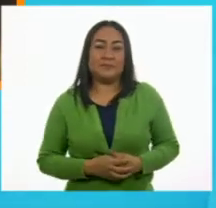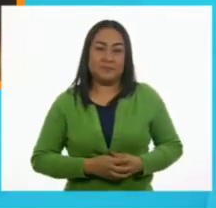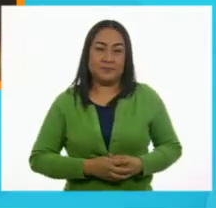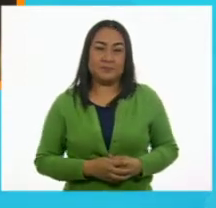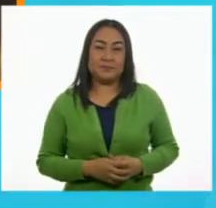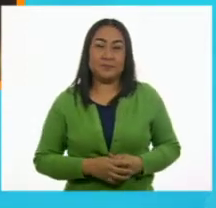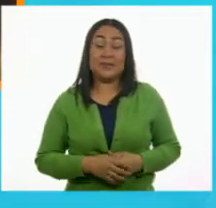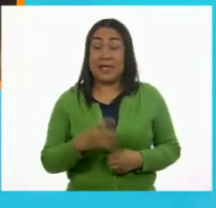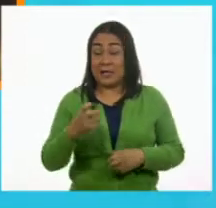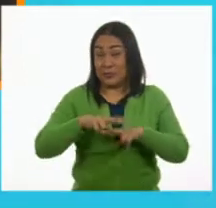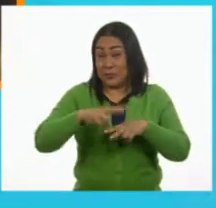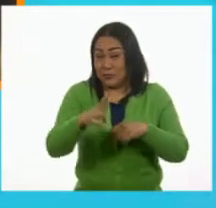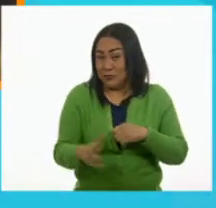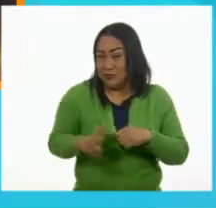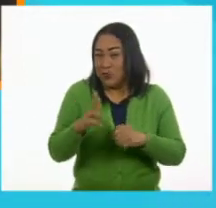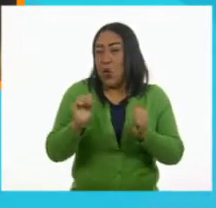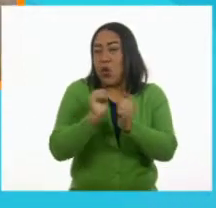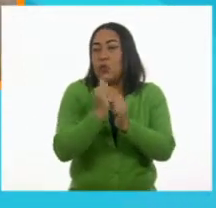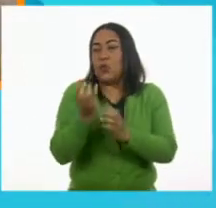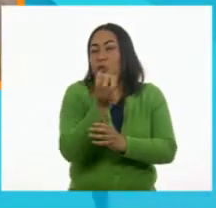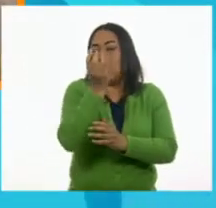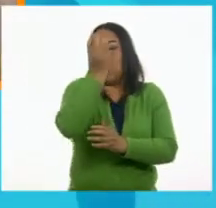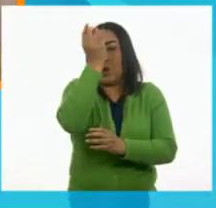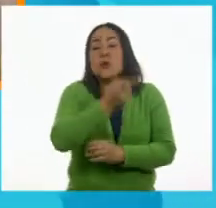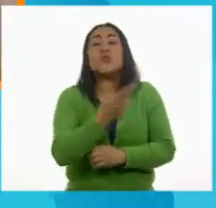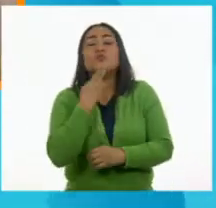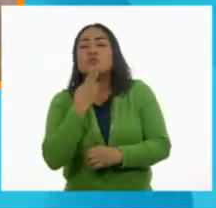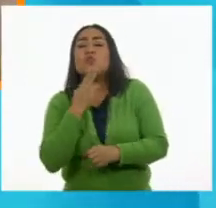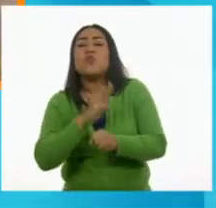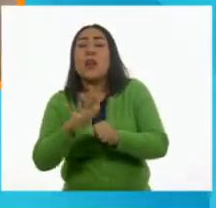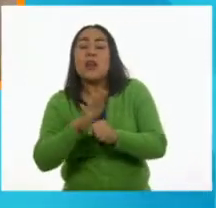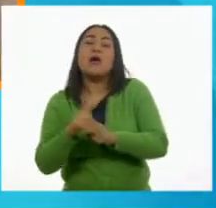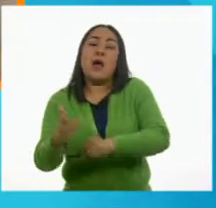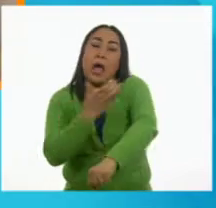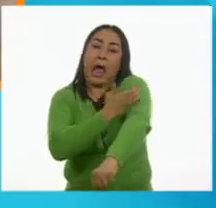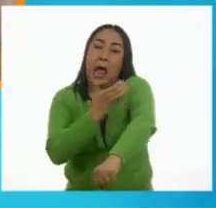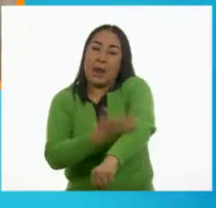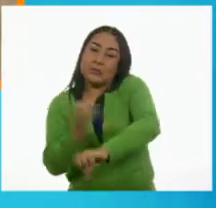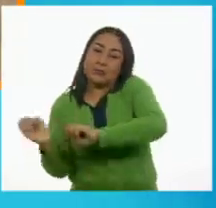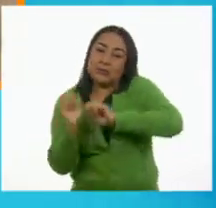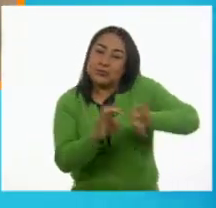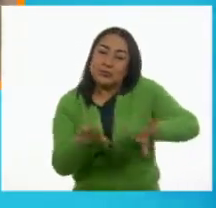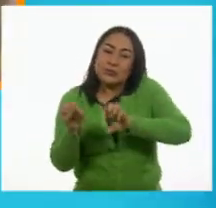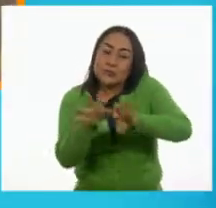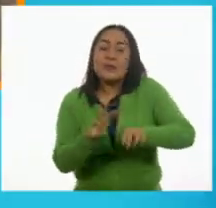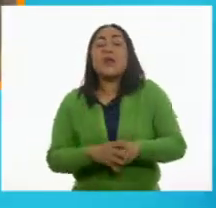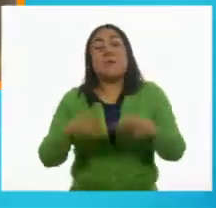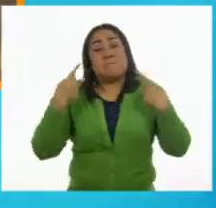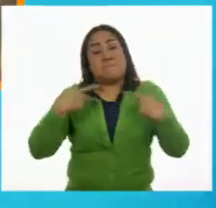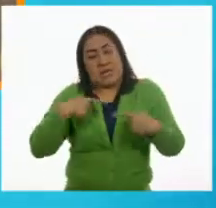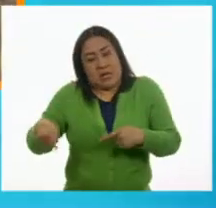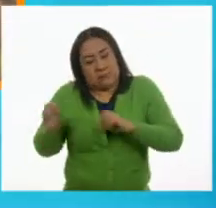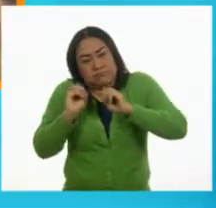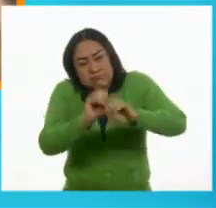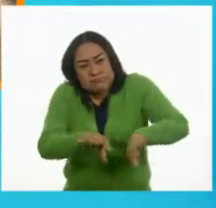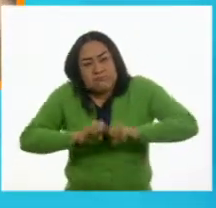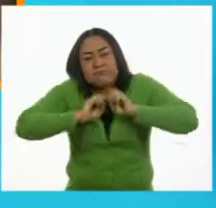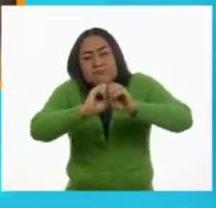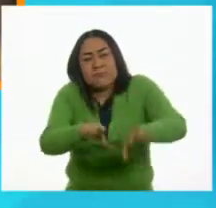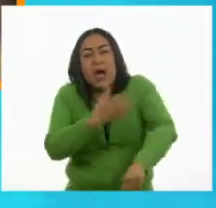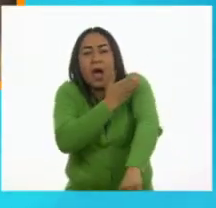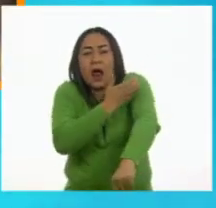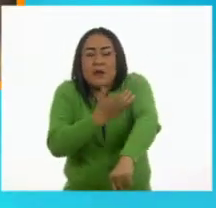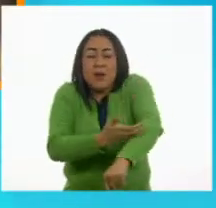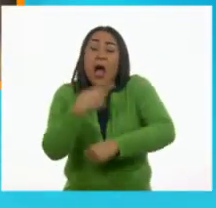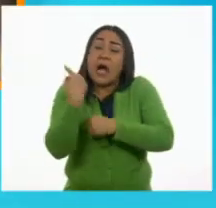Las locomotoras de vapor utilizan como combustible el carbón. Los fogoneros eran los encargados de echar